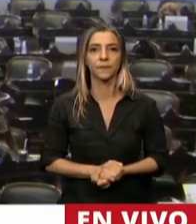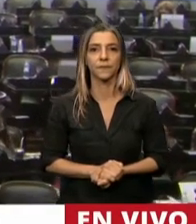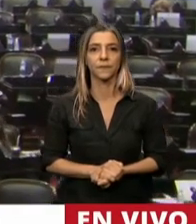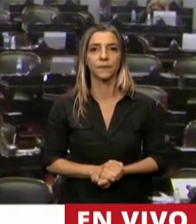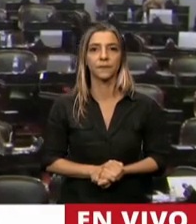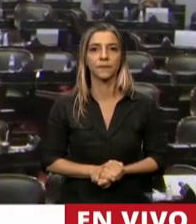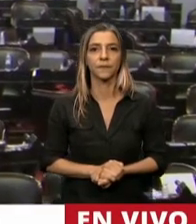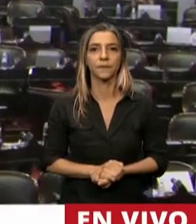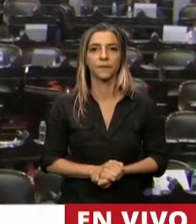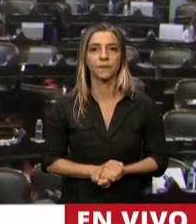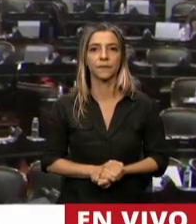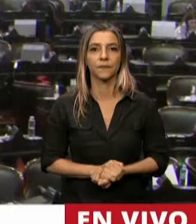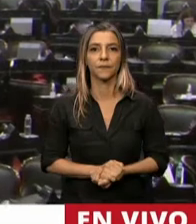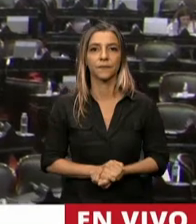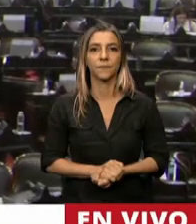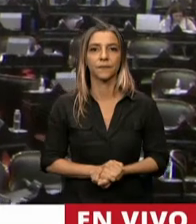Señor,